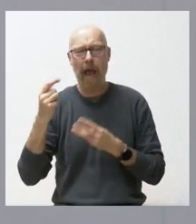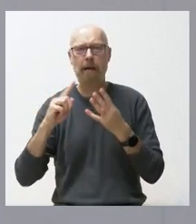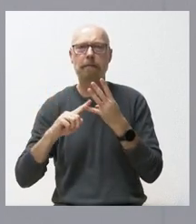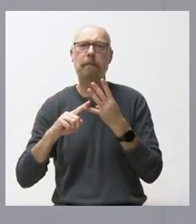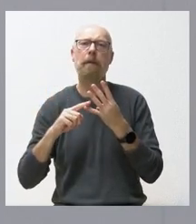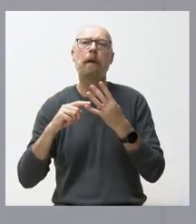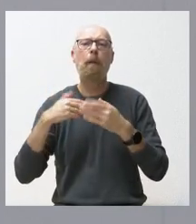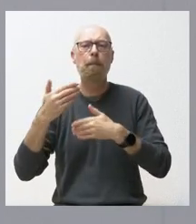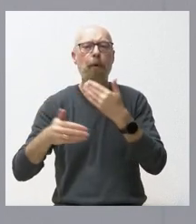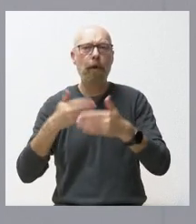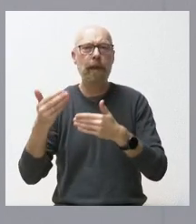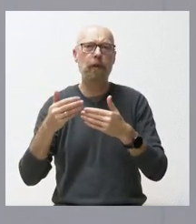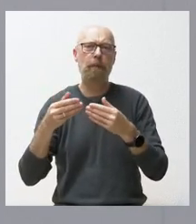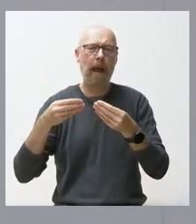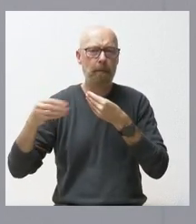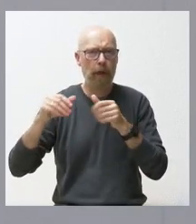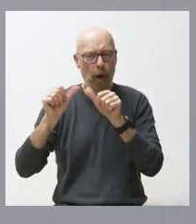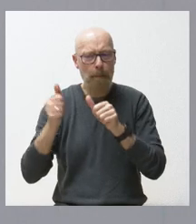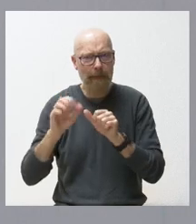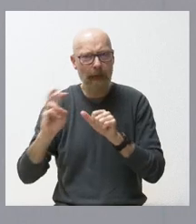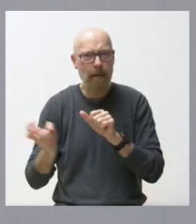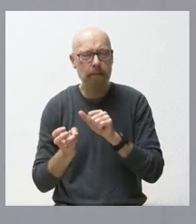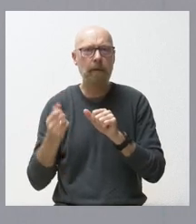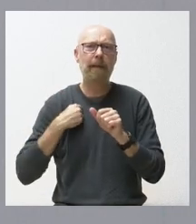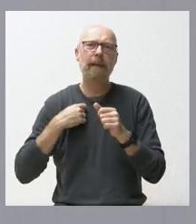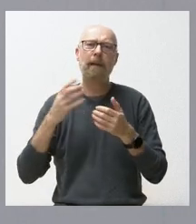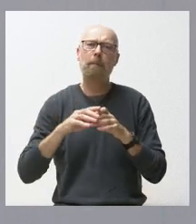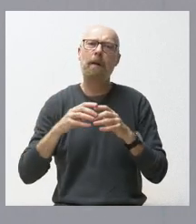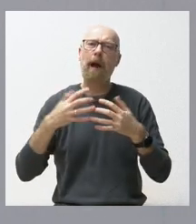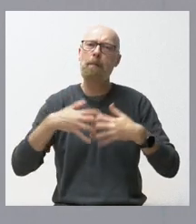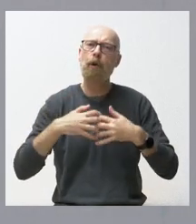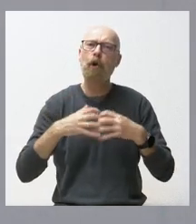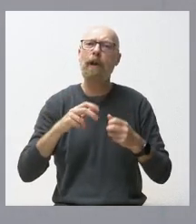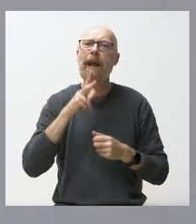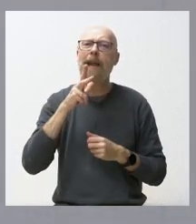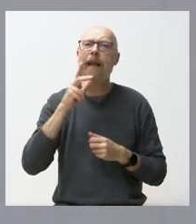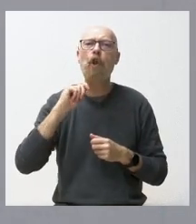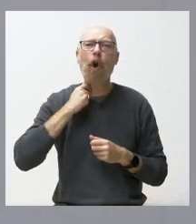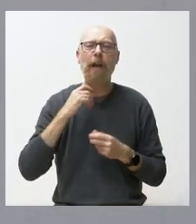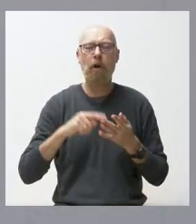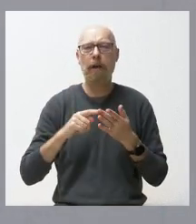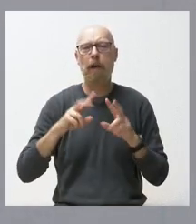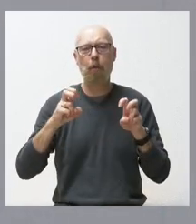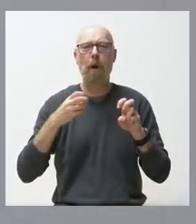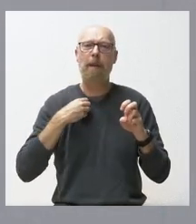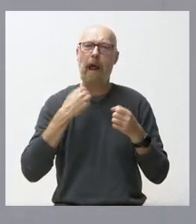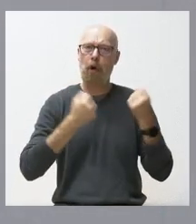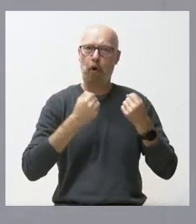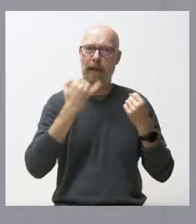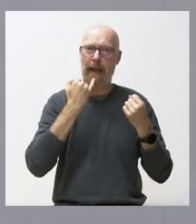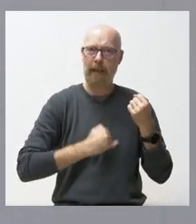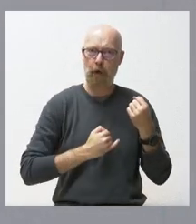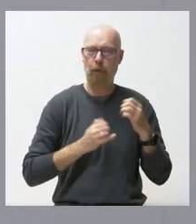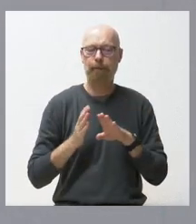piezas del vehículo electrificado, las tecnologías del combustión de hidrógeno y las nuevas aleaciones para el vehículo eléctrico. En laboratorio SIVA,